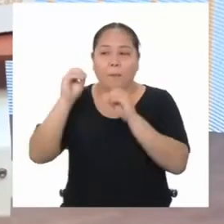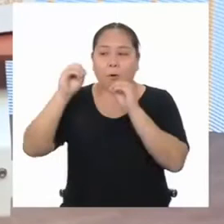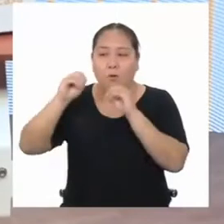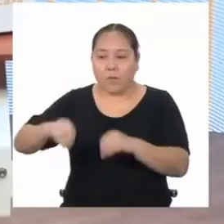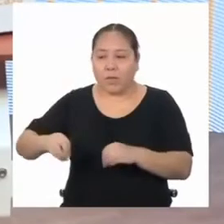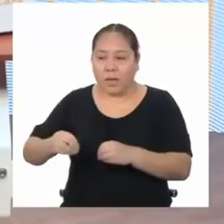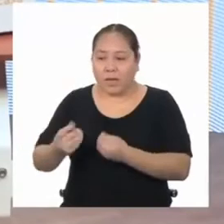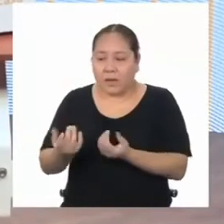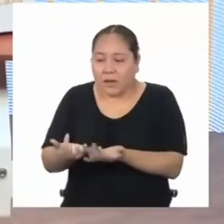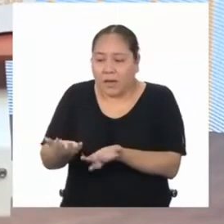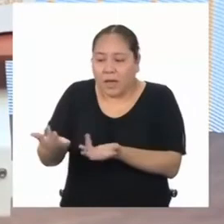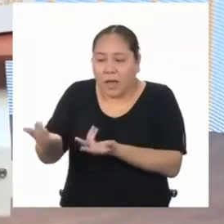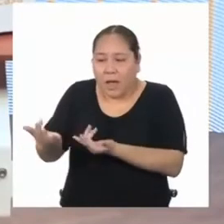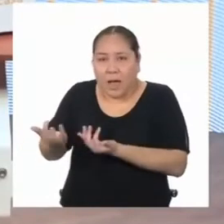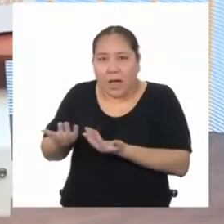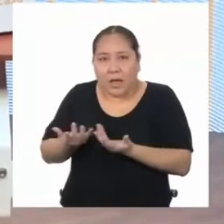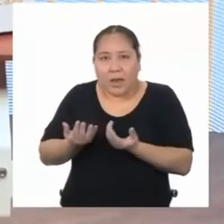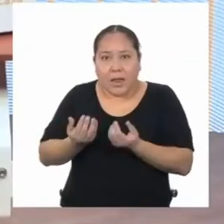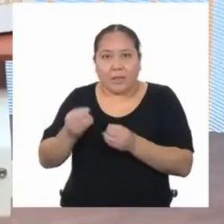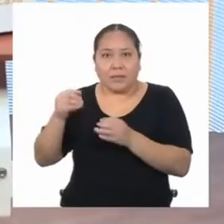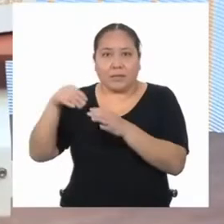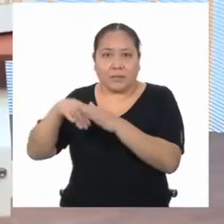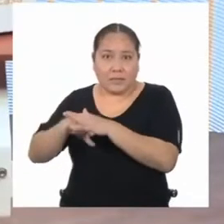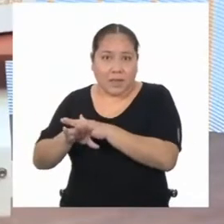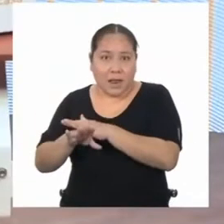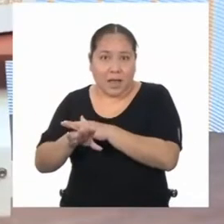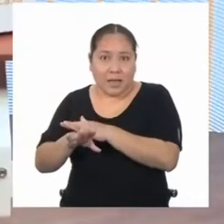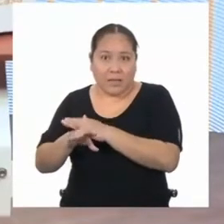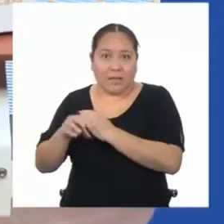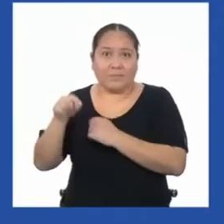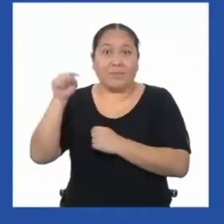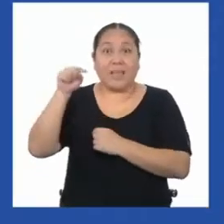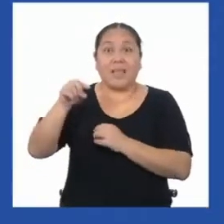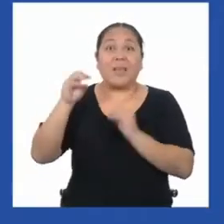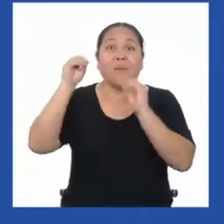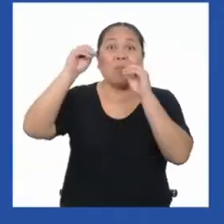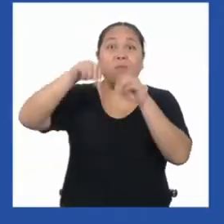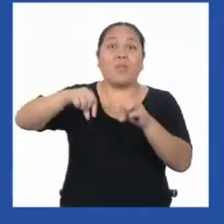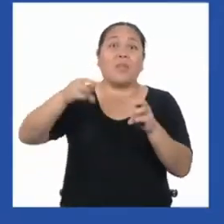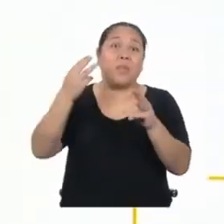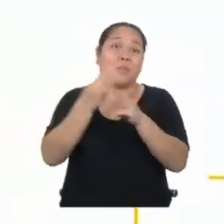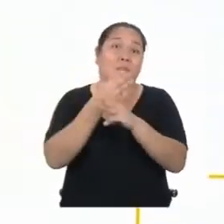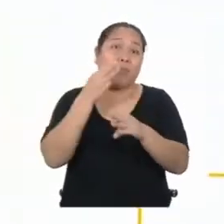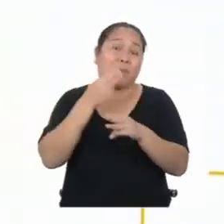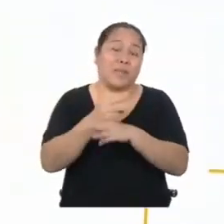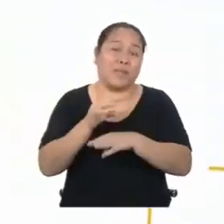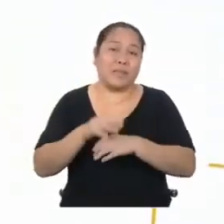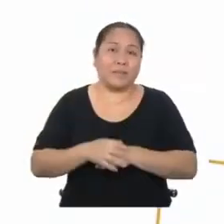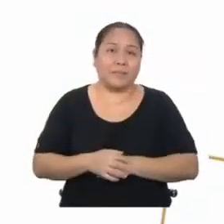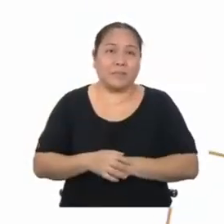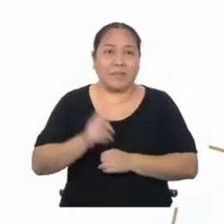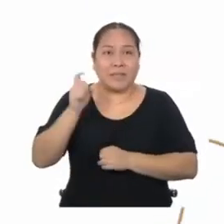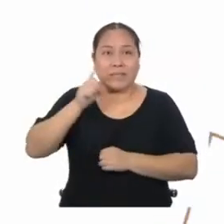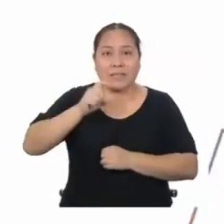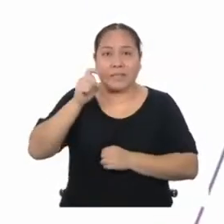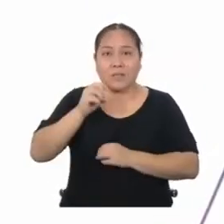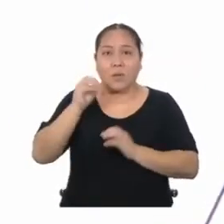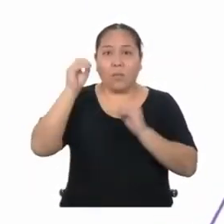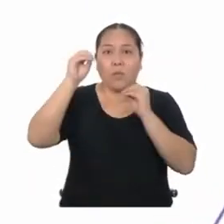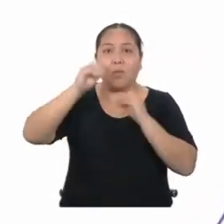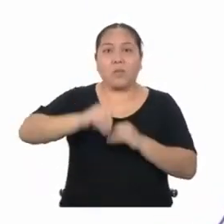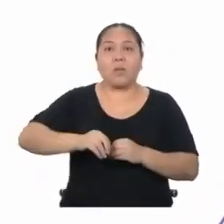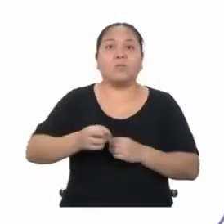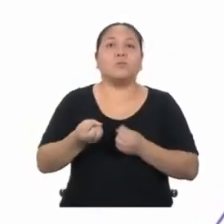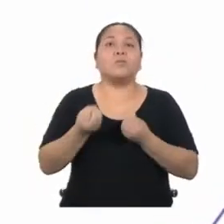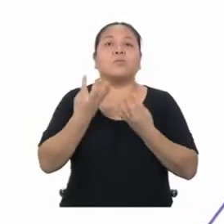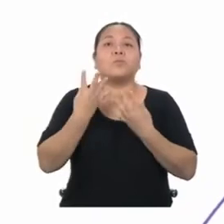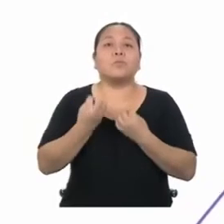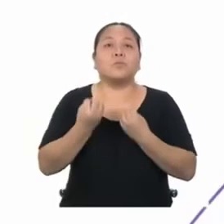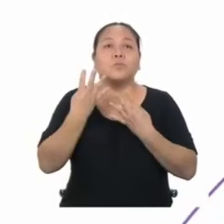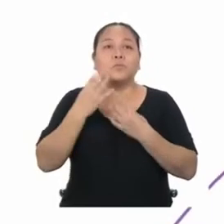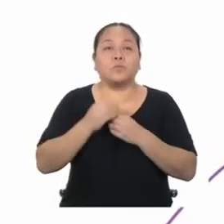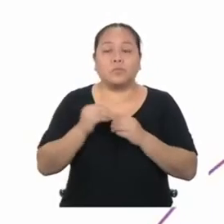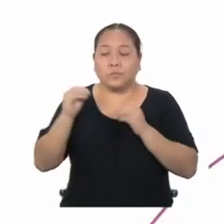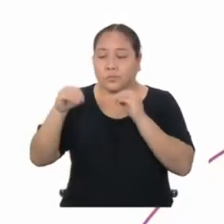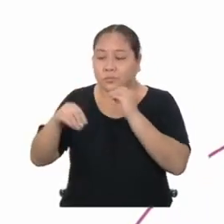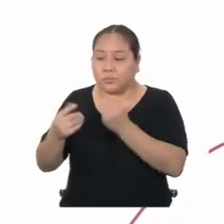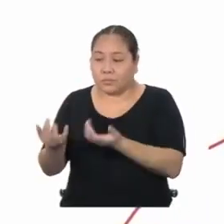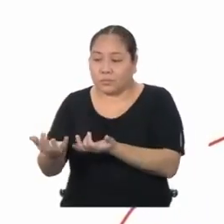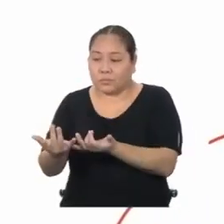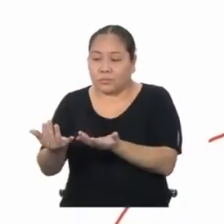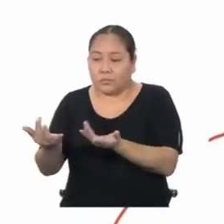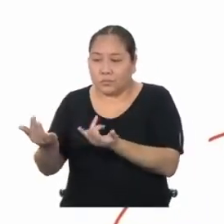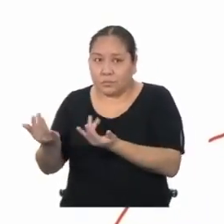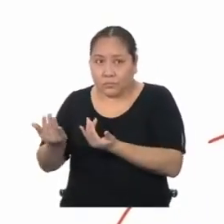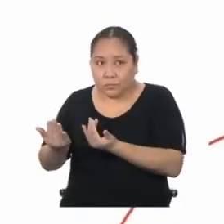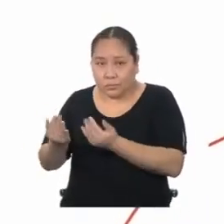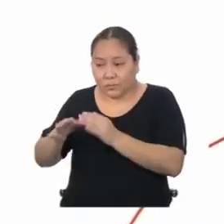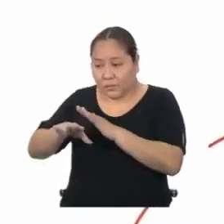cancha y en la entrada. Y aquí es donde entran las matemáticas. Tengo que presupuestar cuánto costará instalar GRAS en la cancha y en